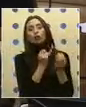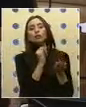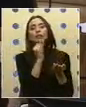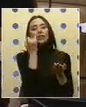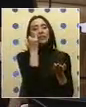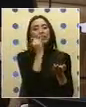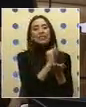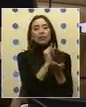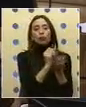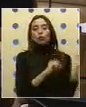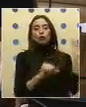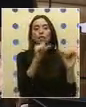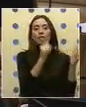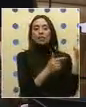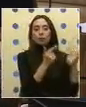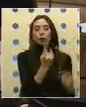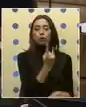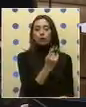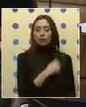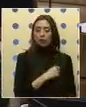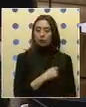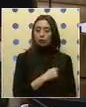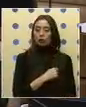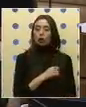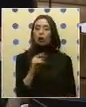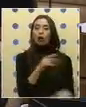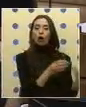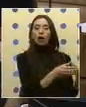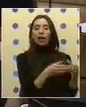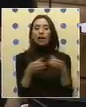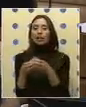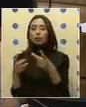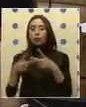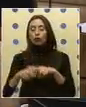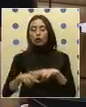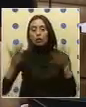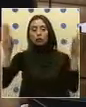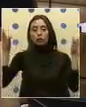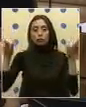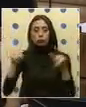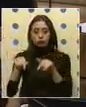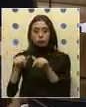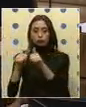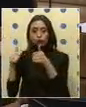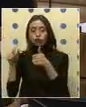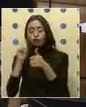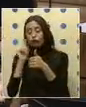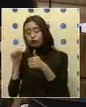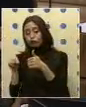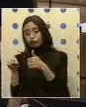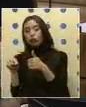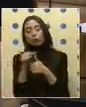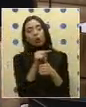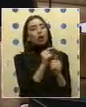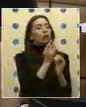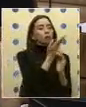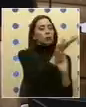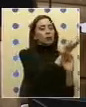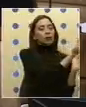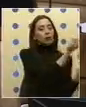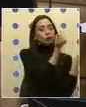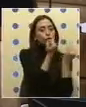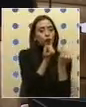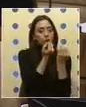Política, a la Universidad Católica, tal vez puedan reunirse, los equipos técnicos que ustedes disponen dentro de la mesa, para tener esa información y